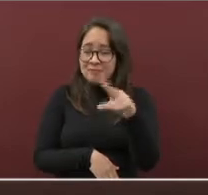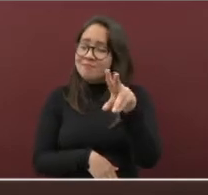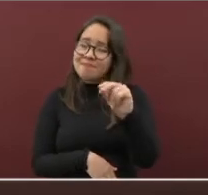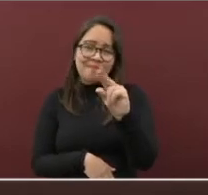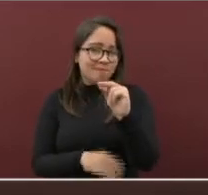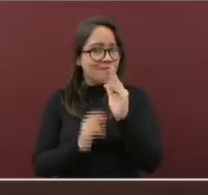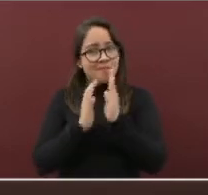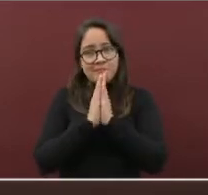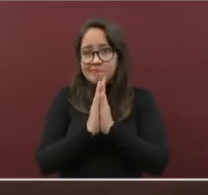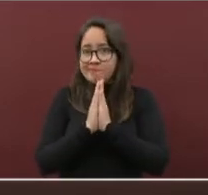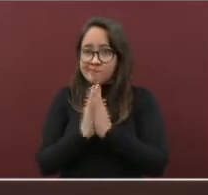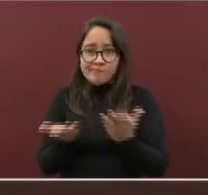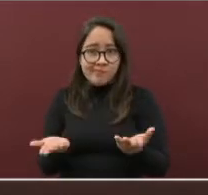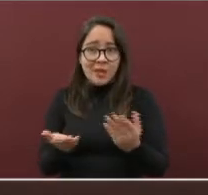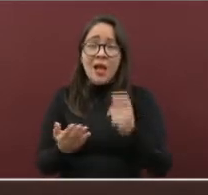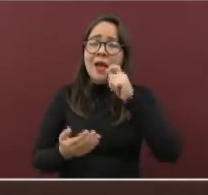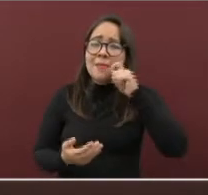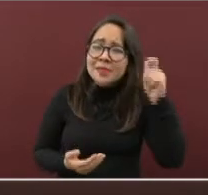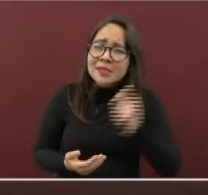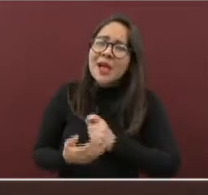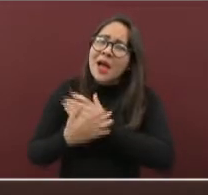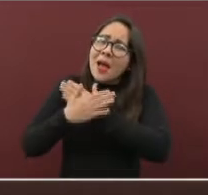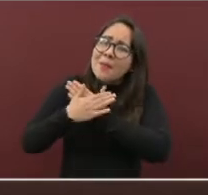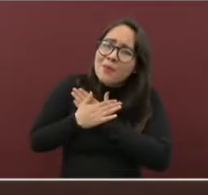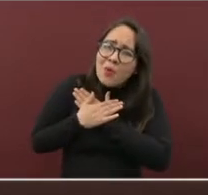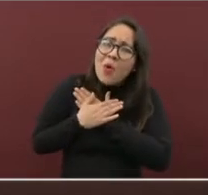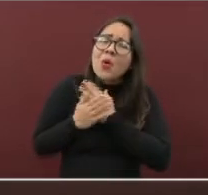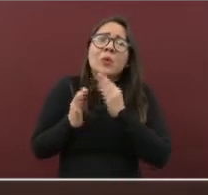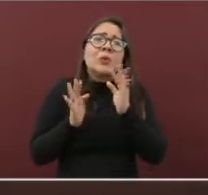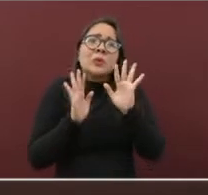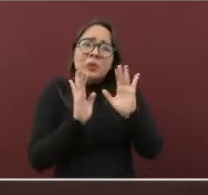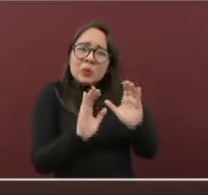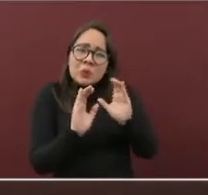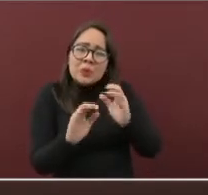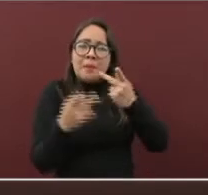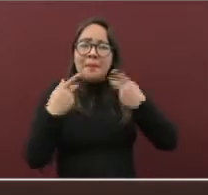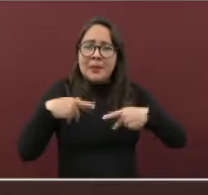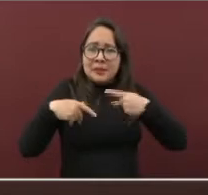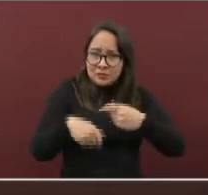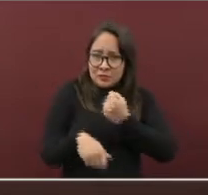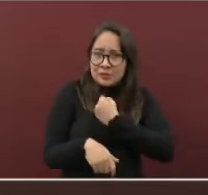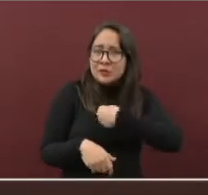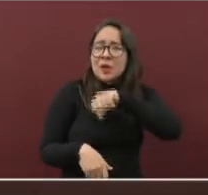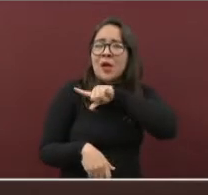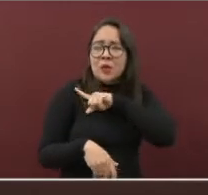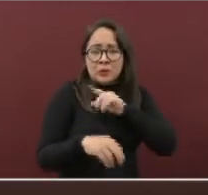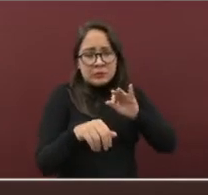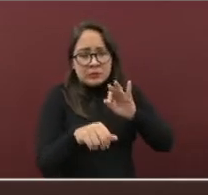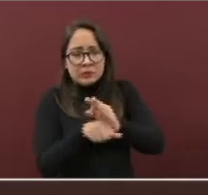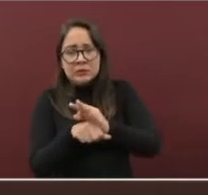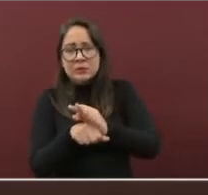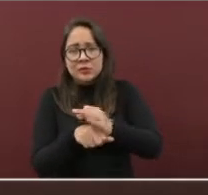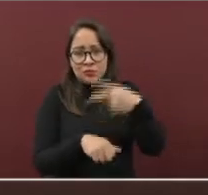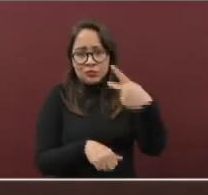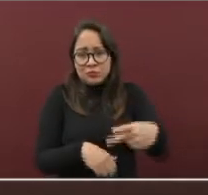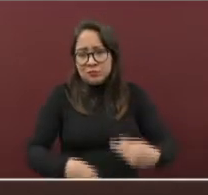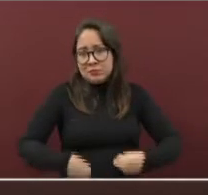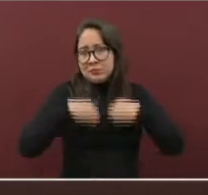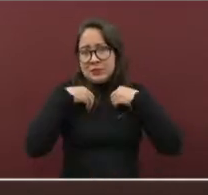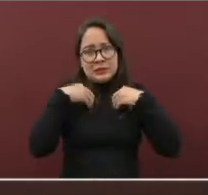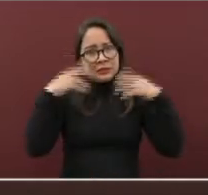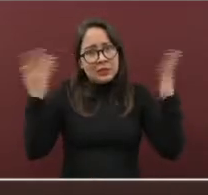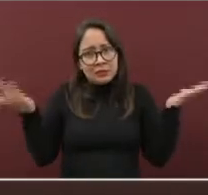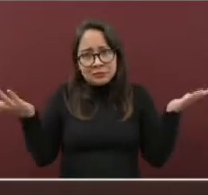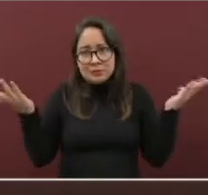amistad y amor hacia nuestros seres queridos, protegiendo la salud y la vida de ellos y, por supuesto,